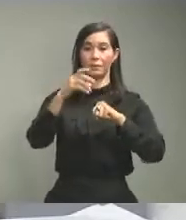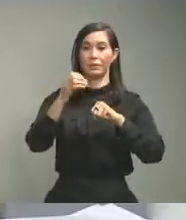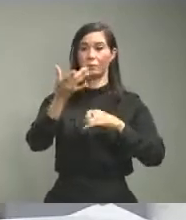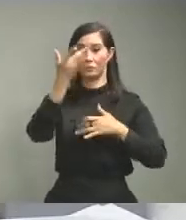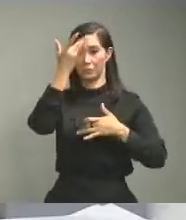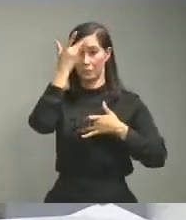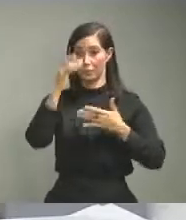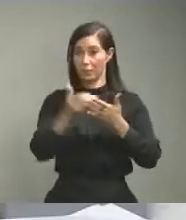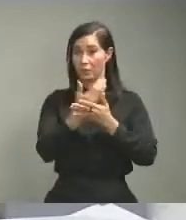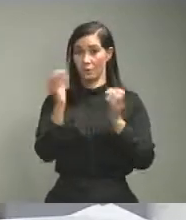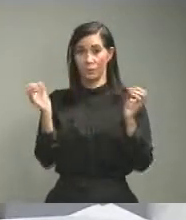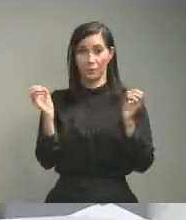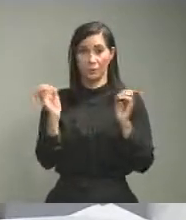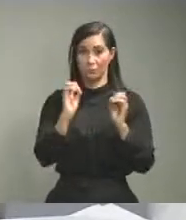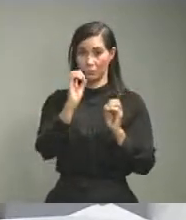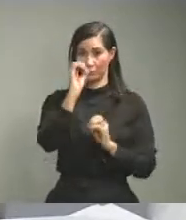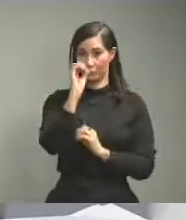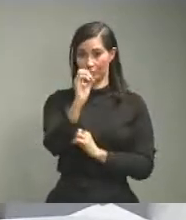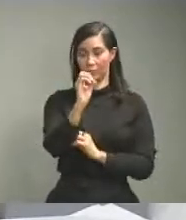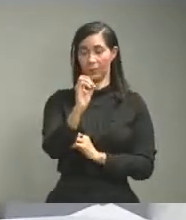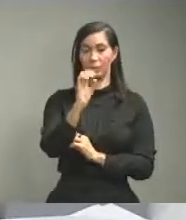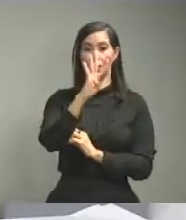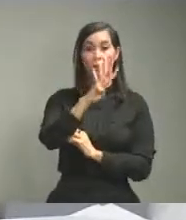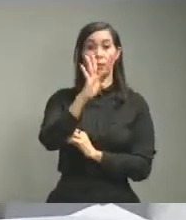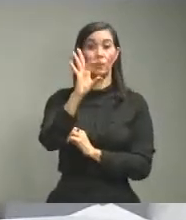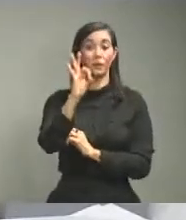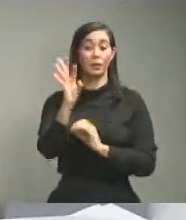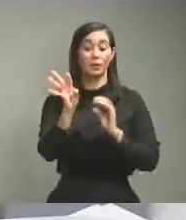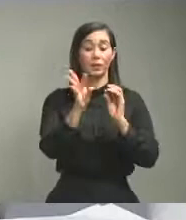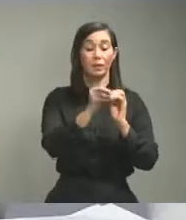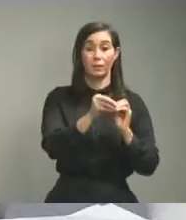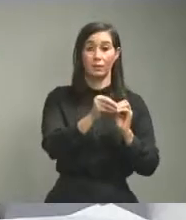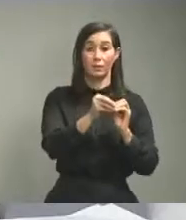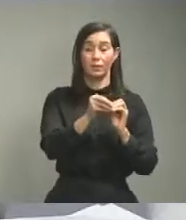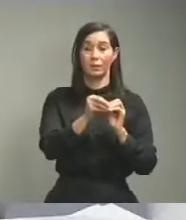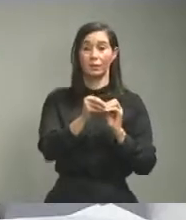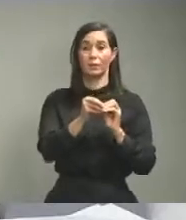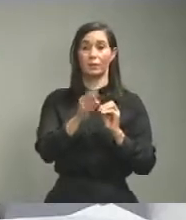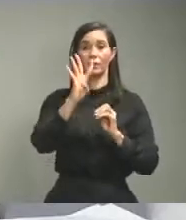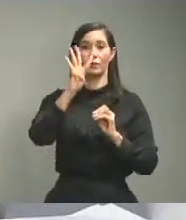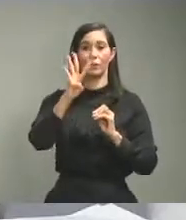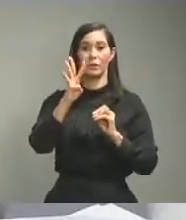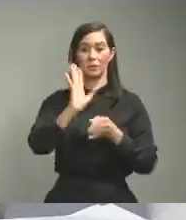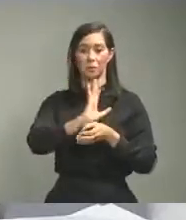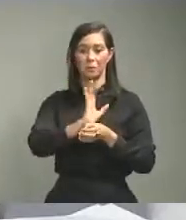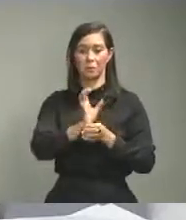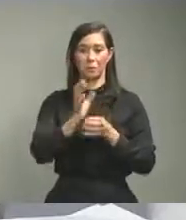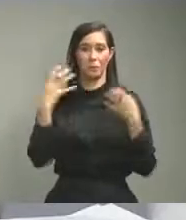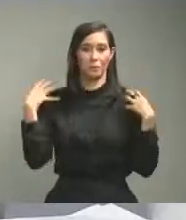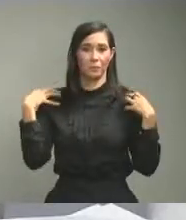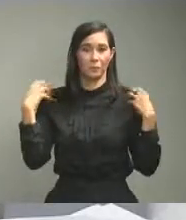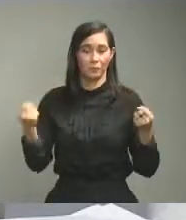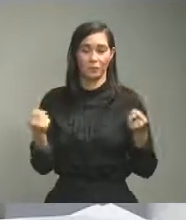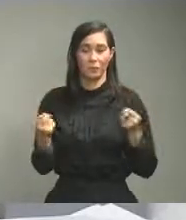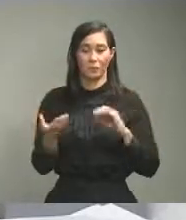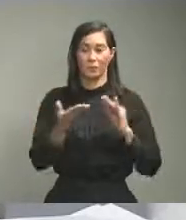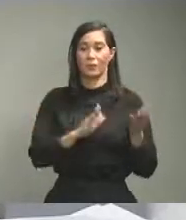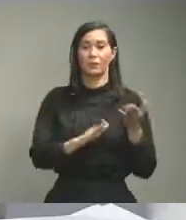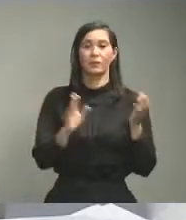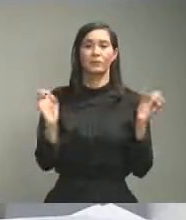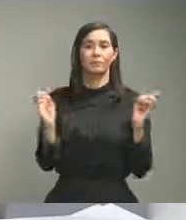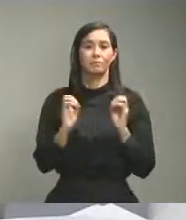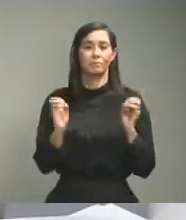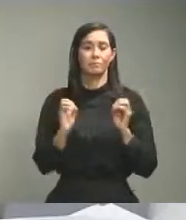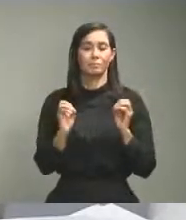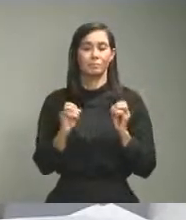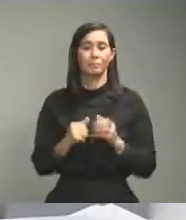casos nuevos 49 acumulados 4 recuperados 0 fallecimientos